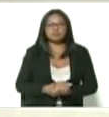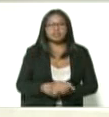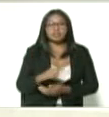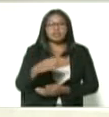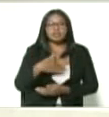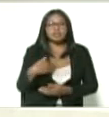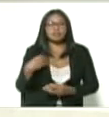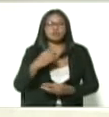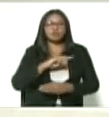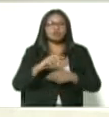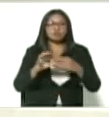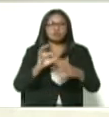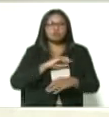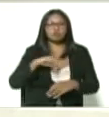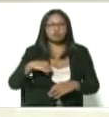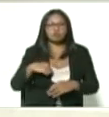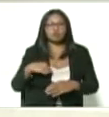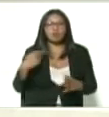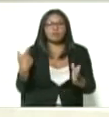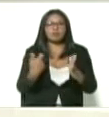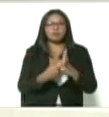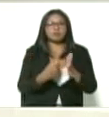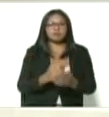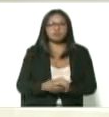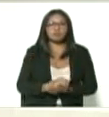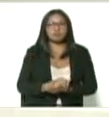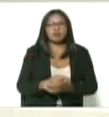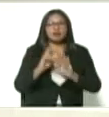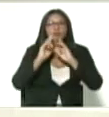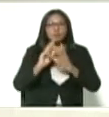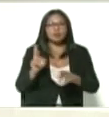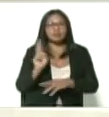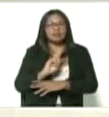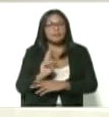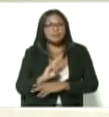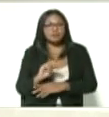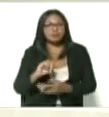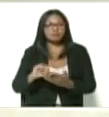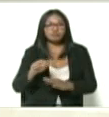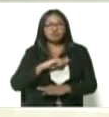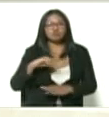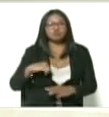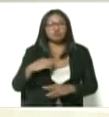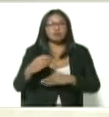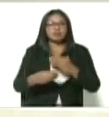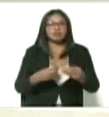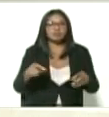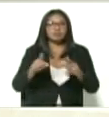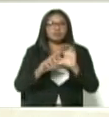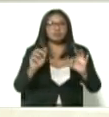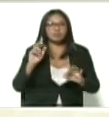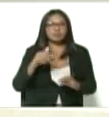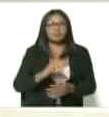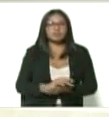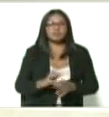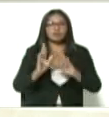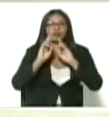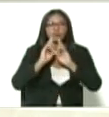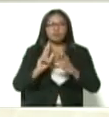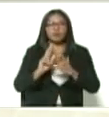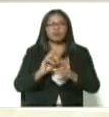promover la respuesta inmune de los ciudadanos vacunados de modo tal que generen anticuerpos y una respuesta celular